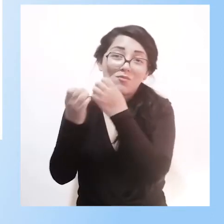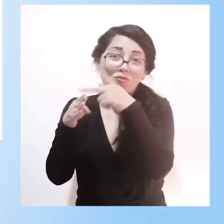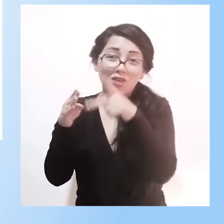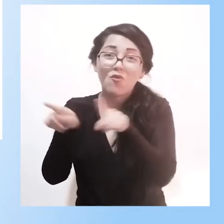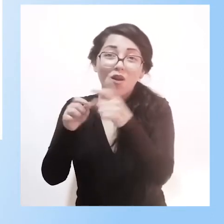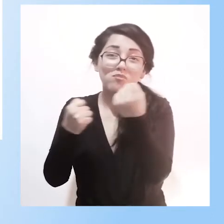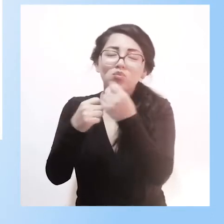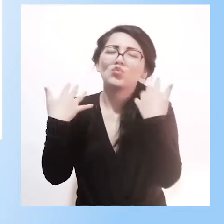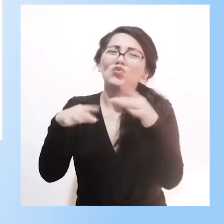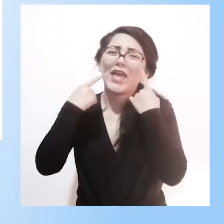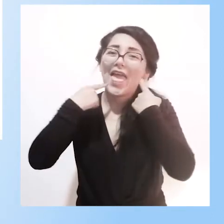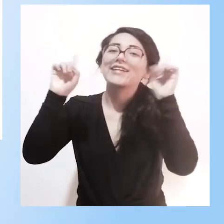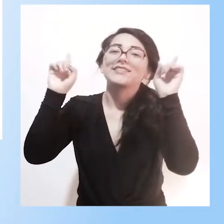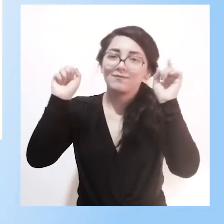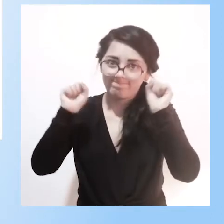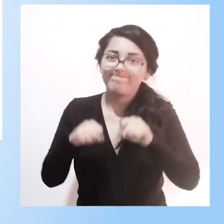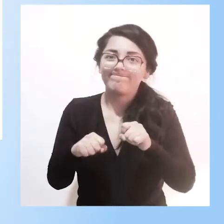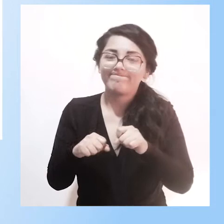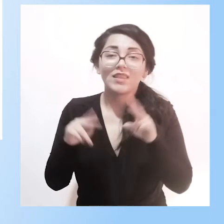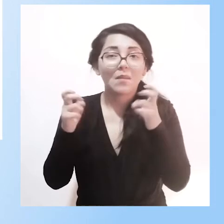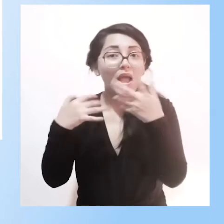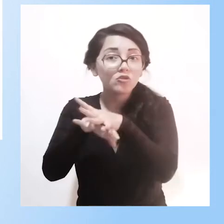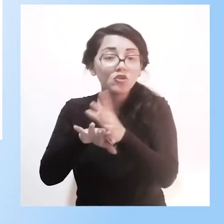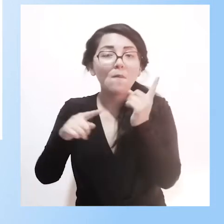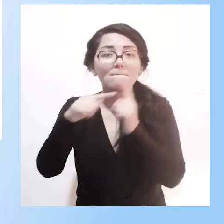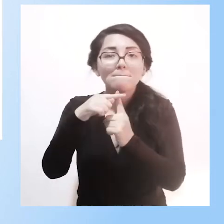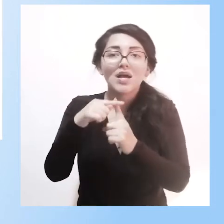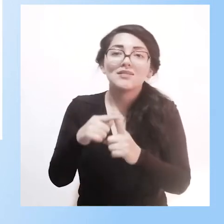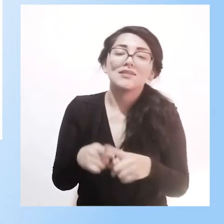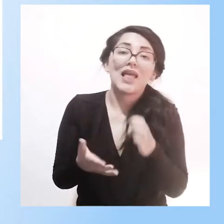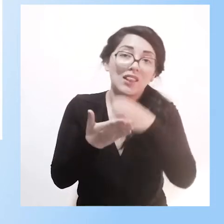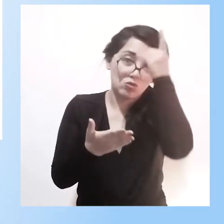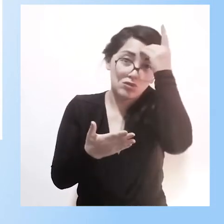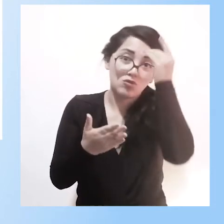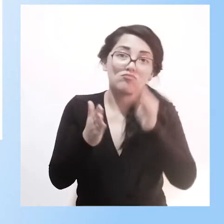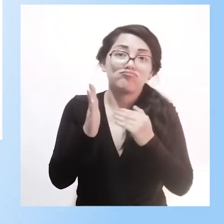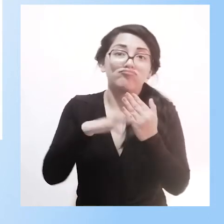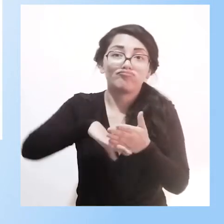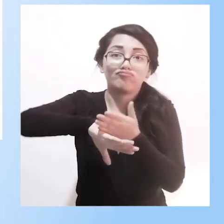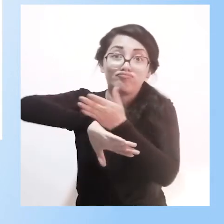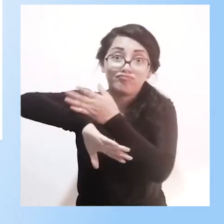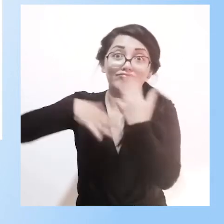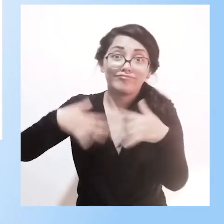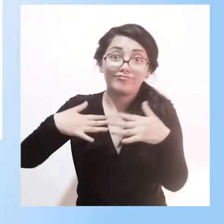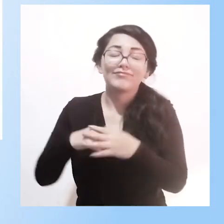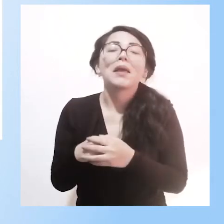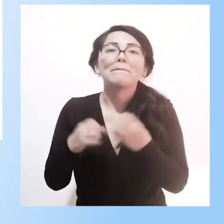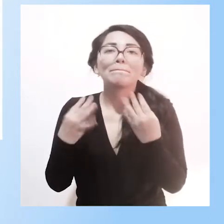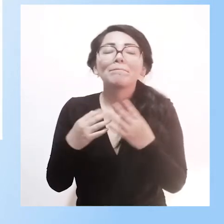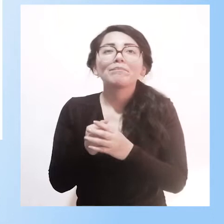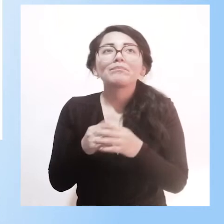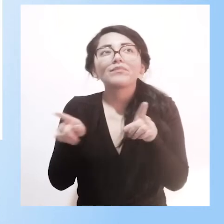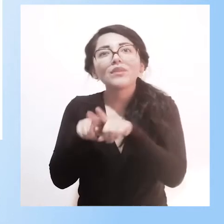educativo y desde el punto de vista de la inclusión. Otra actividad de inclusión verdadera que se ha podido lograr